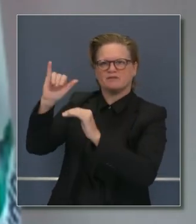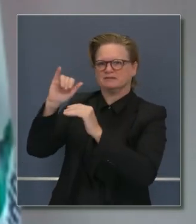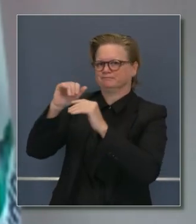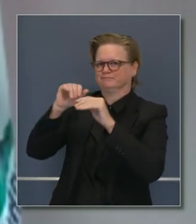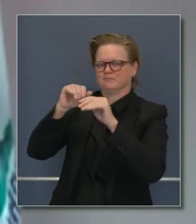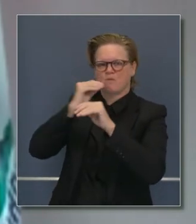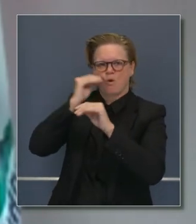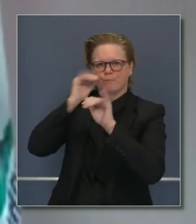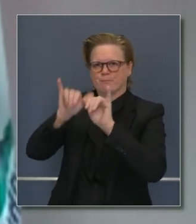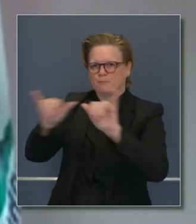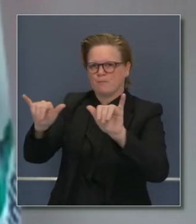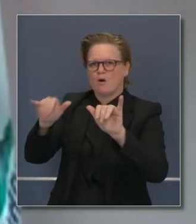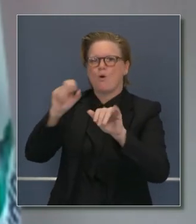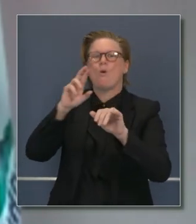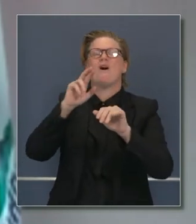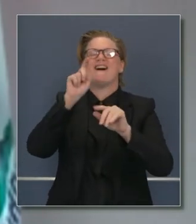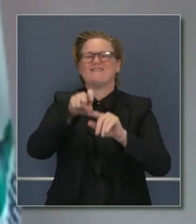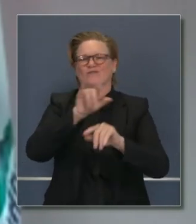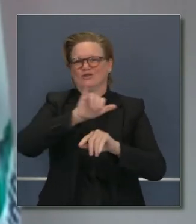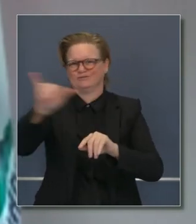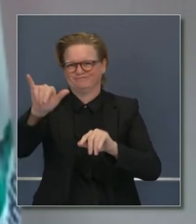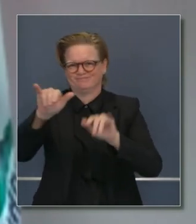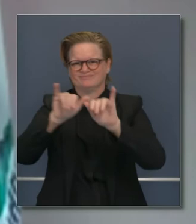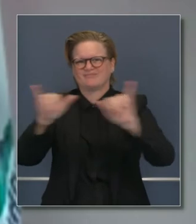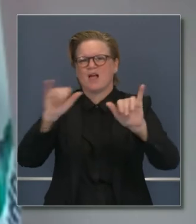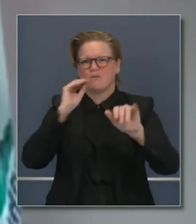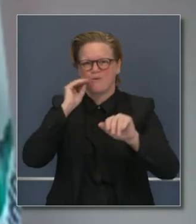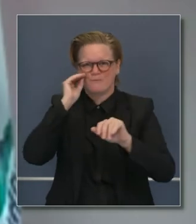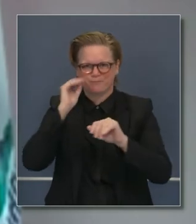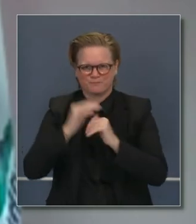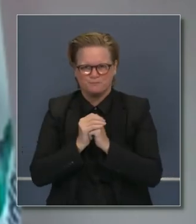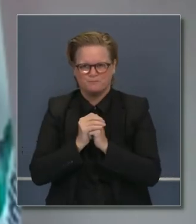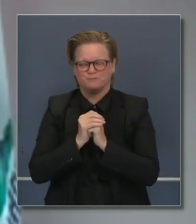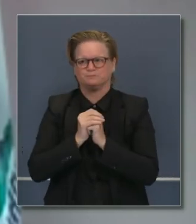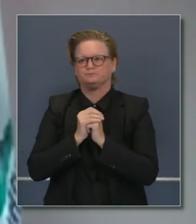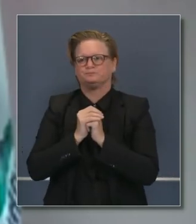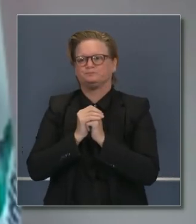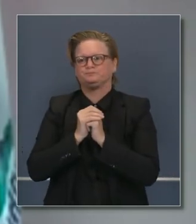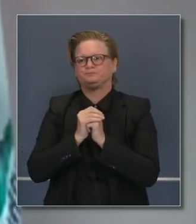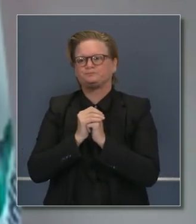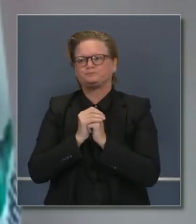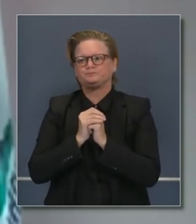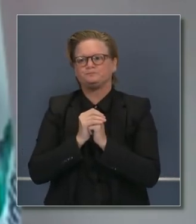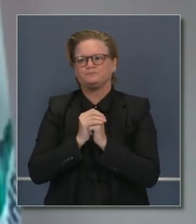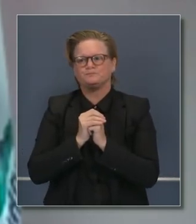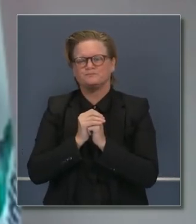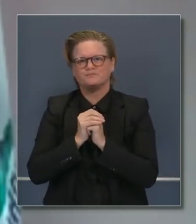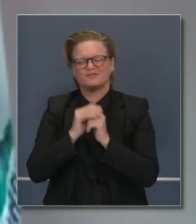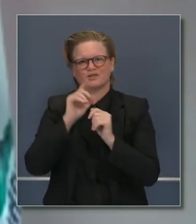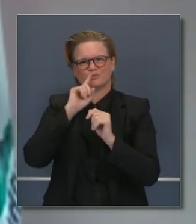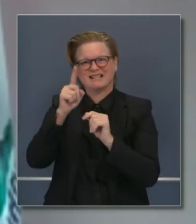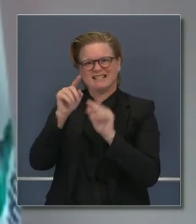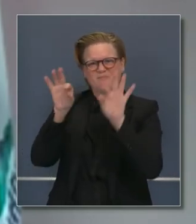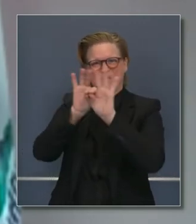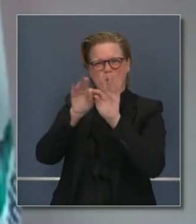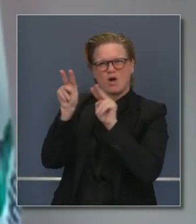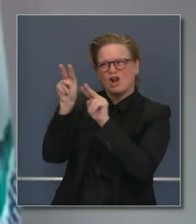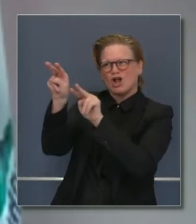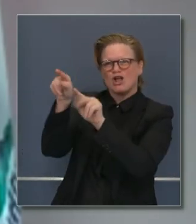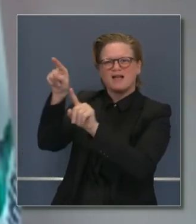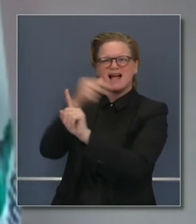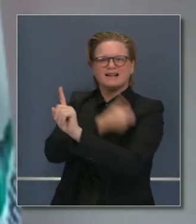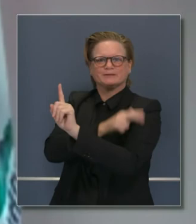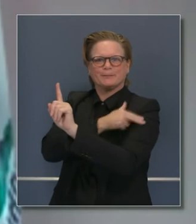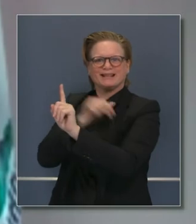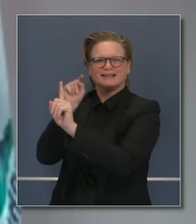en cuanto al ingreso a unidades de cuidados intensivos a menos del 15% que nos ayudará a levantar esa orden de quedarse